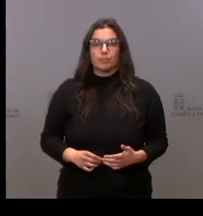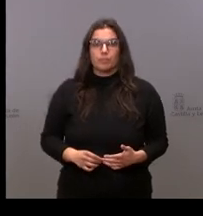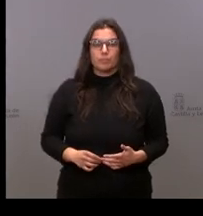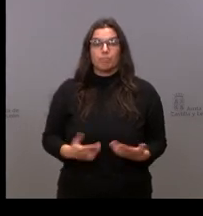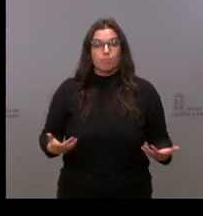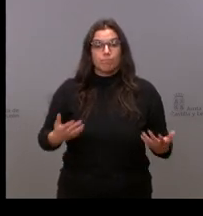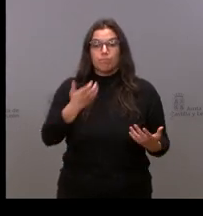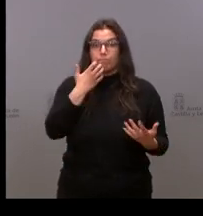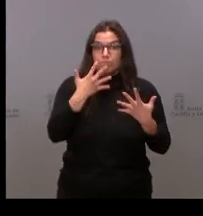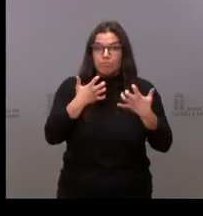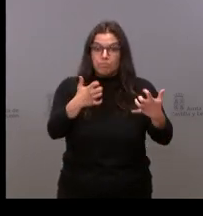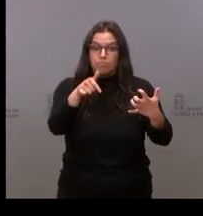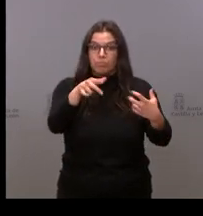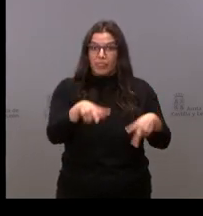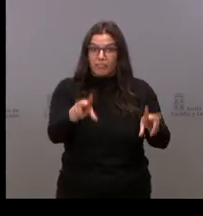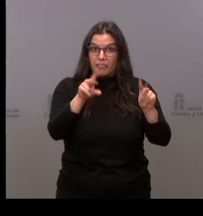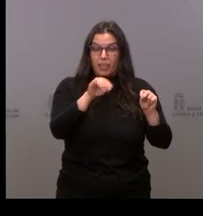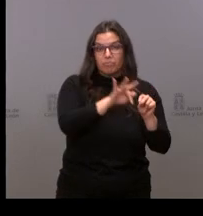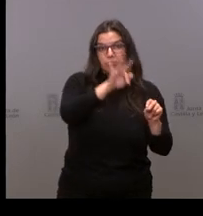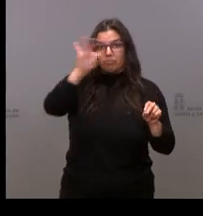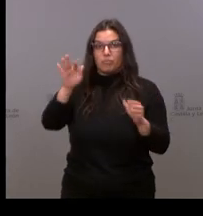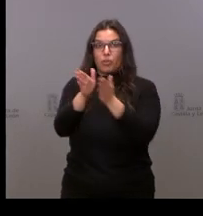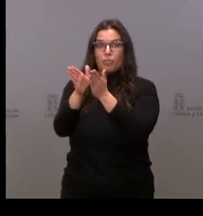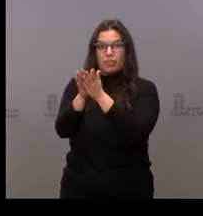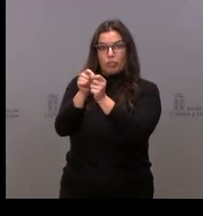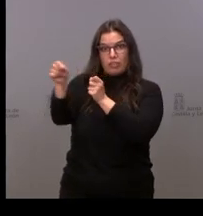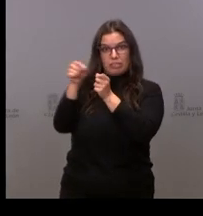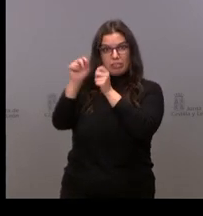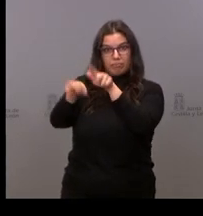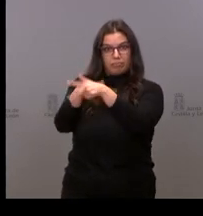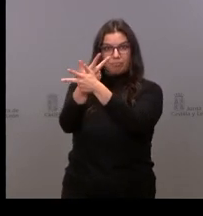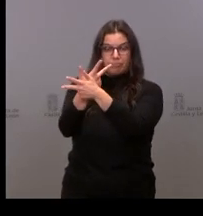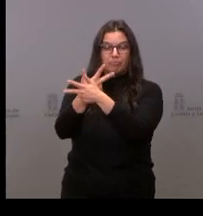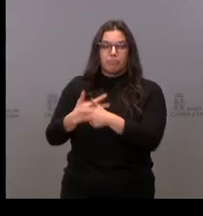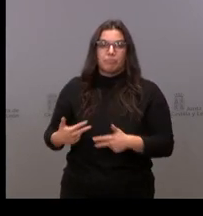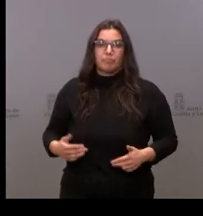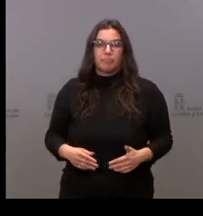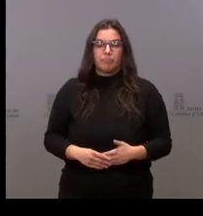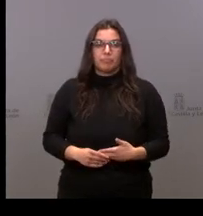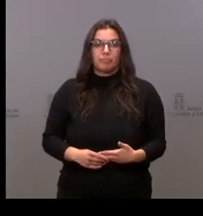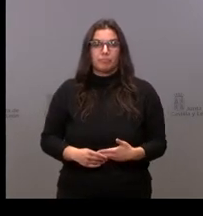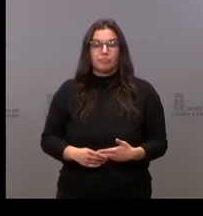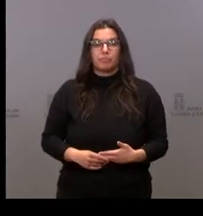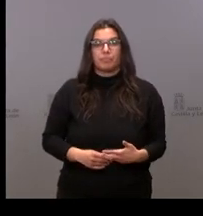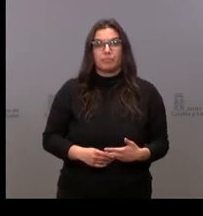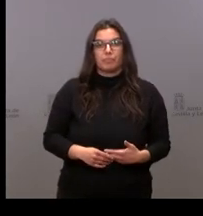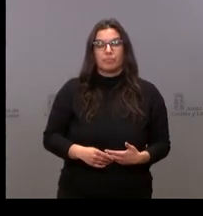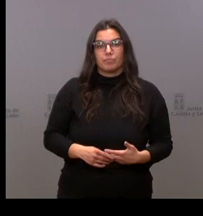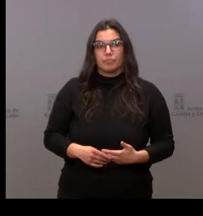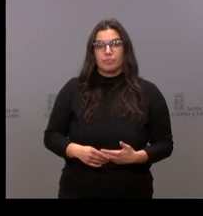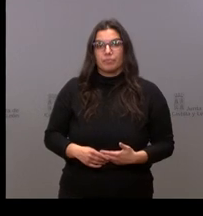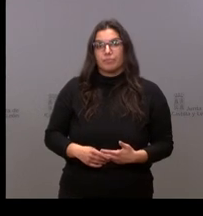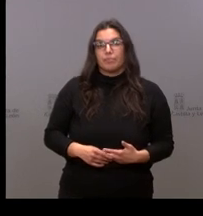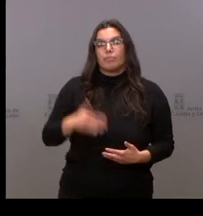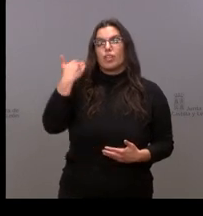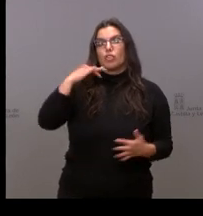Bueno, si no hay más preguntas en la sala, vamos a dar paso a los compañeros que nos siguen por videoconferencia. Es el caso de Sergio García, de